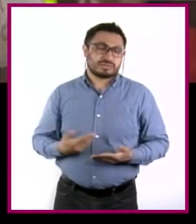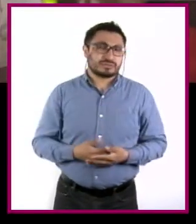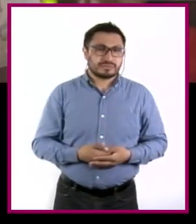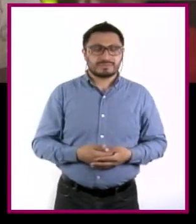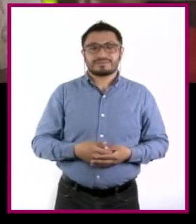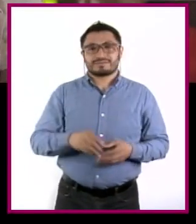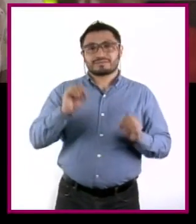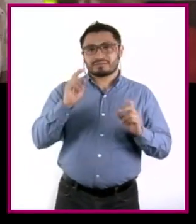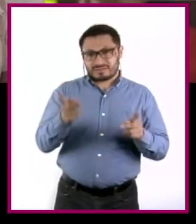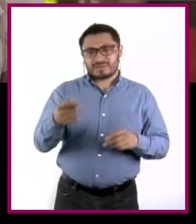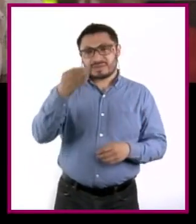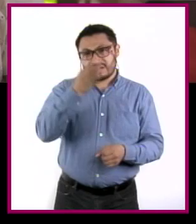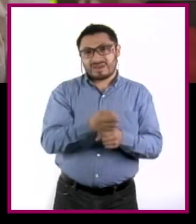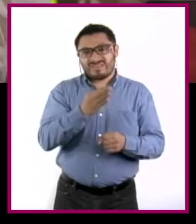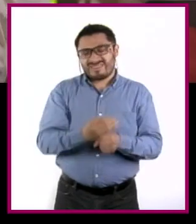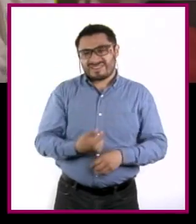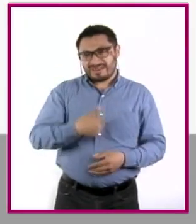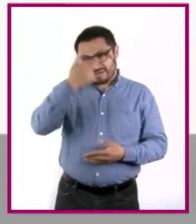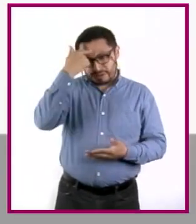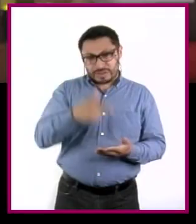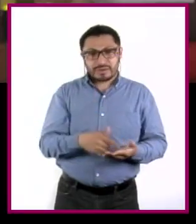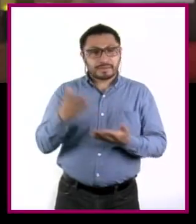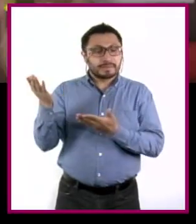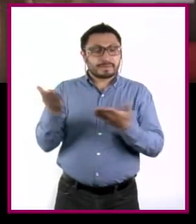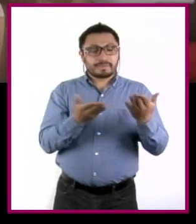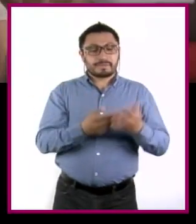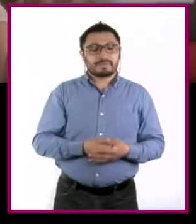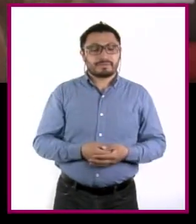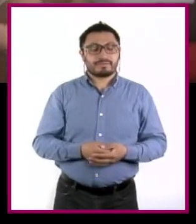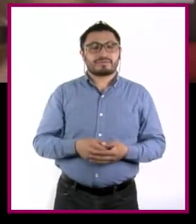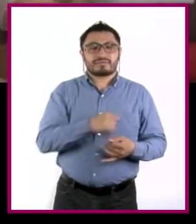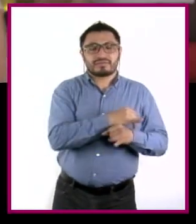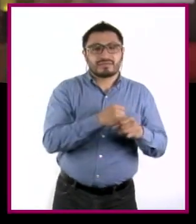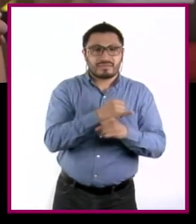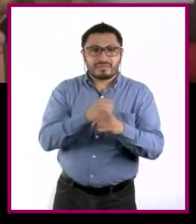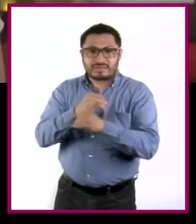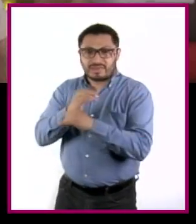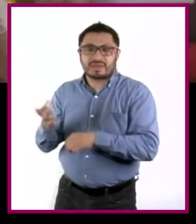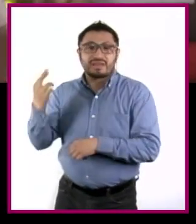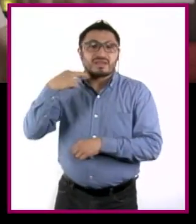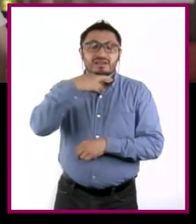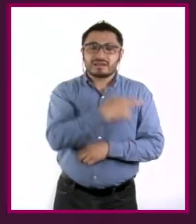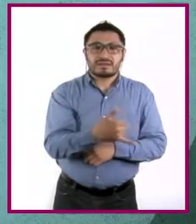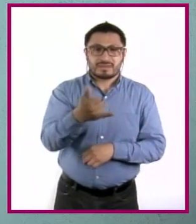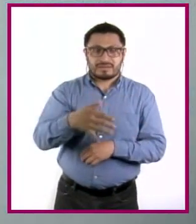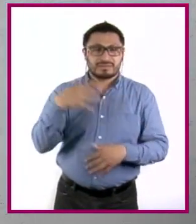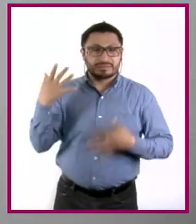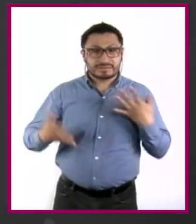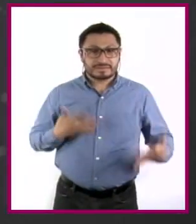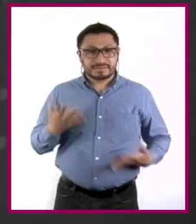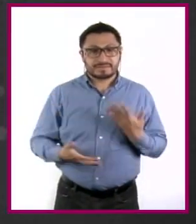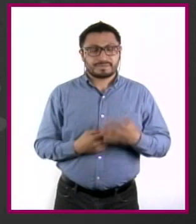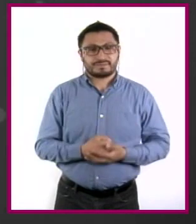Me parece que este es un caso para... ¡Los investigadores rápidos y ánimos!